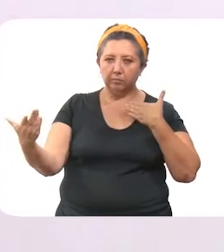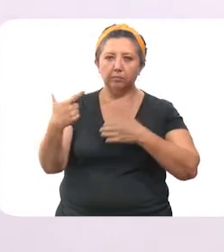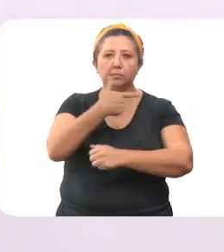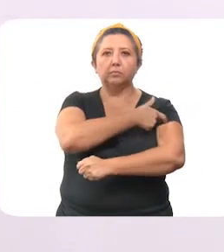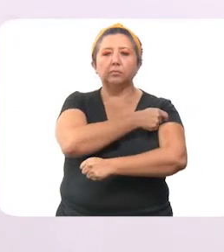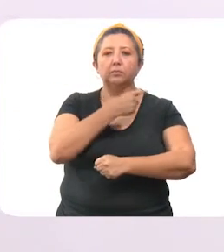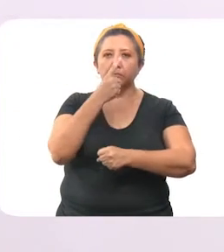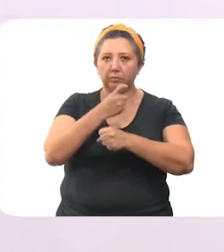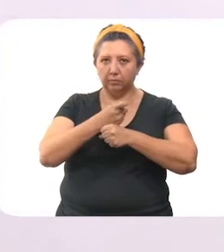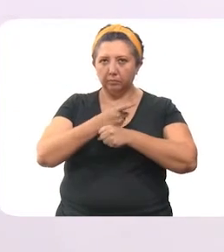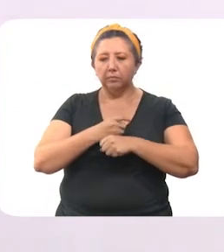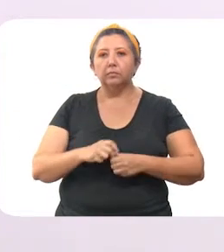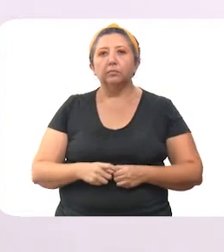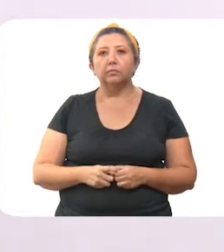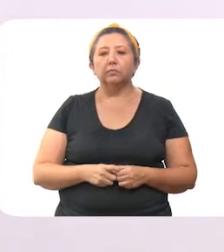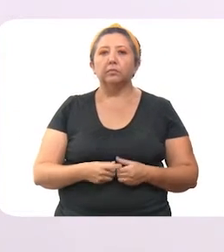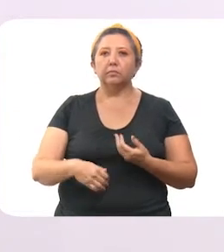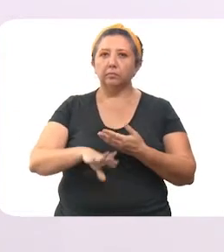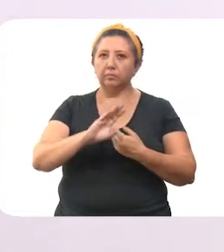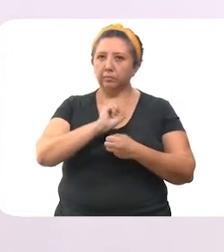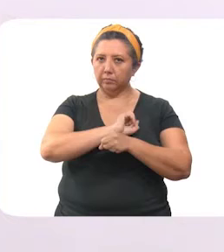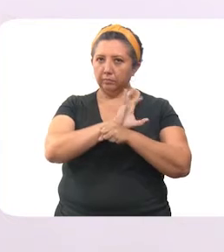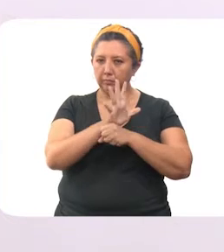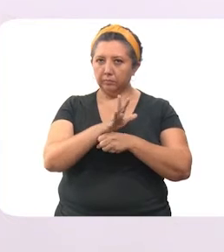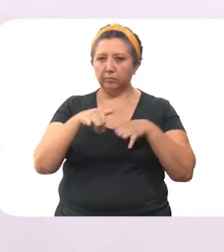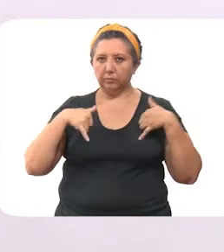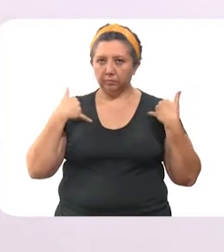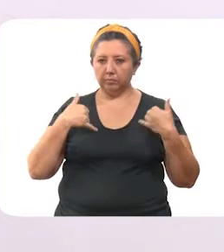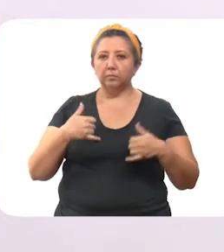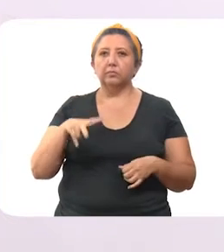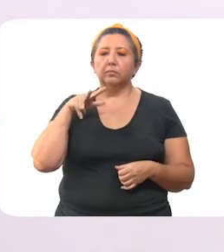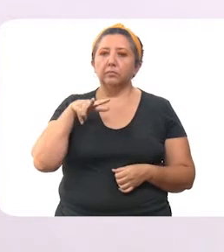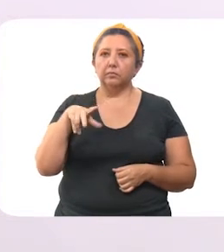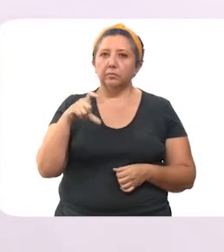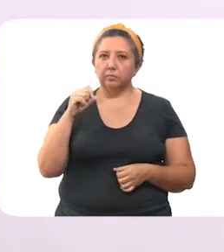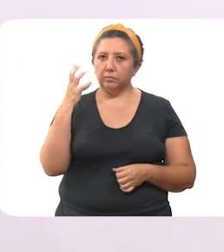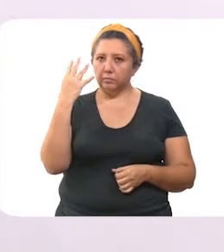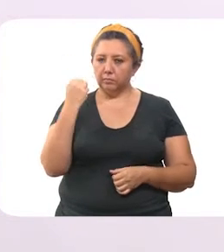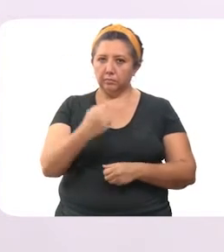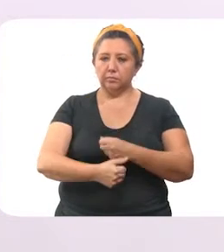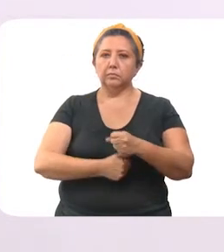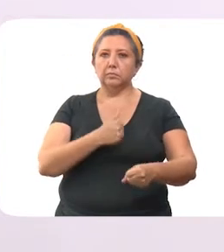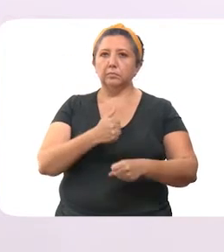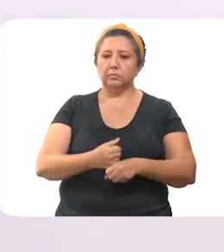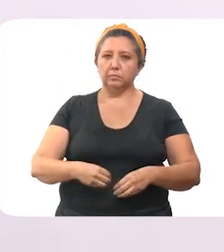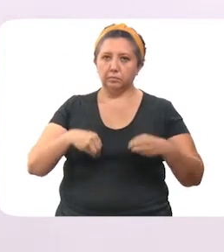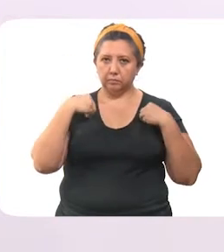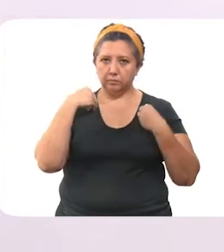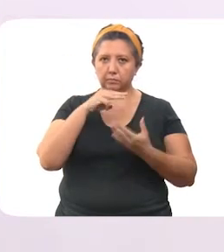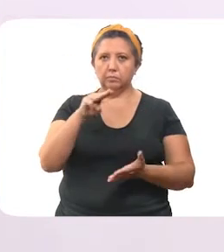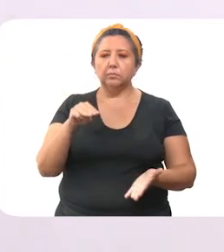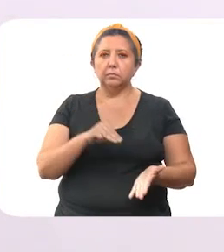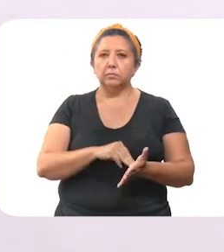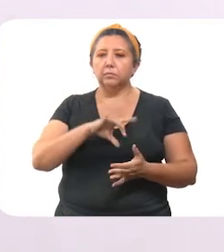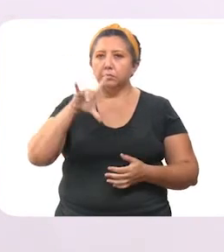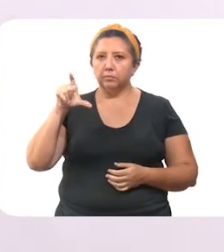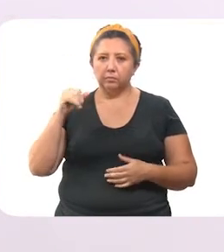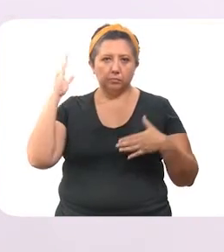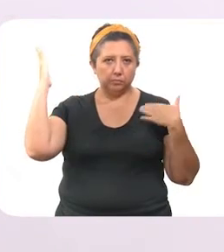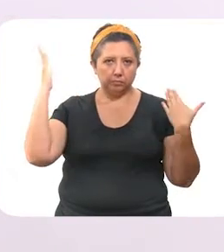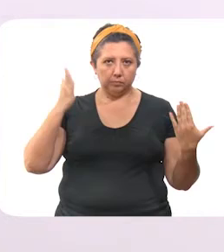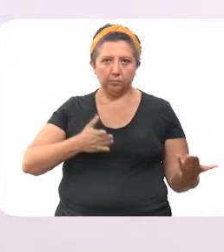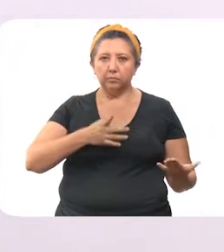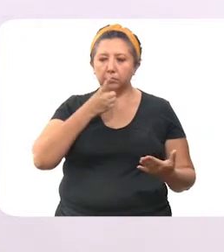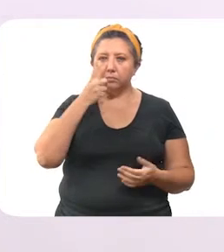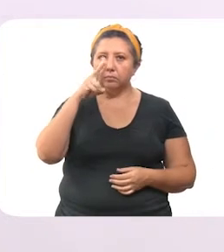vacunación de la primera dosis contra el coronavirus a jóvenes entre 18 y 29 años que viven en Mérida, luego de que arribaron